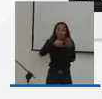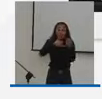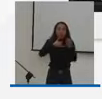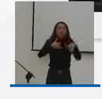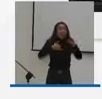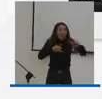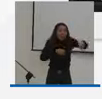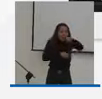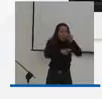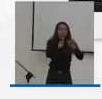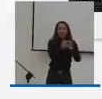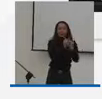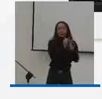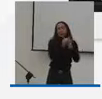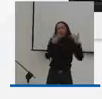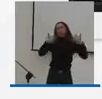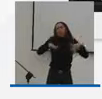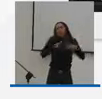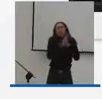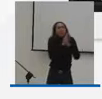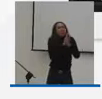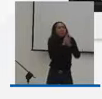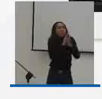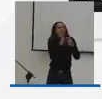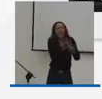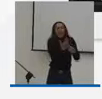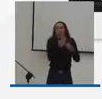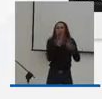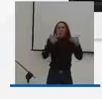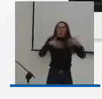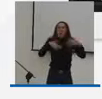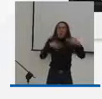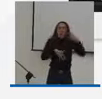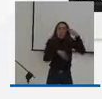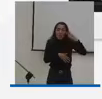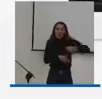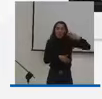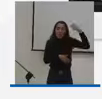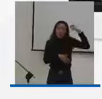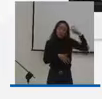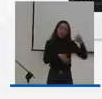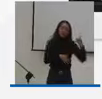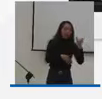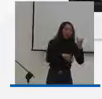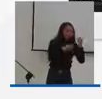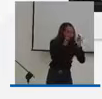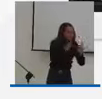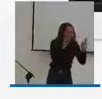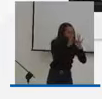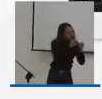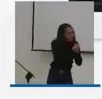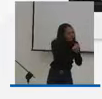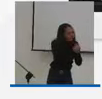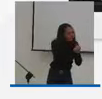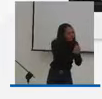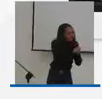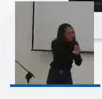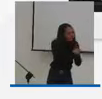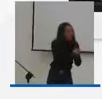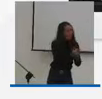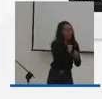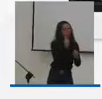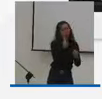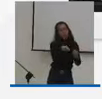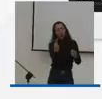importante encontrar esos sectores, esos nichos de nuestra sociedad. Pero también llevar este deporte, llevar